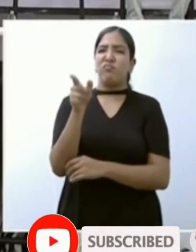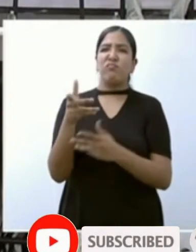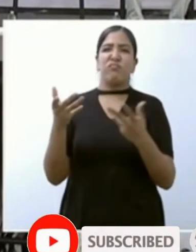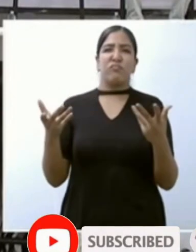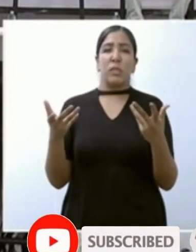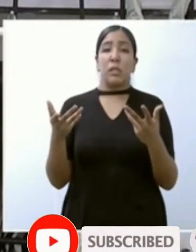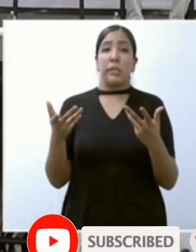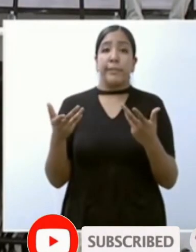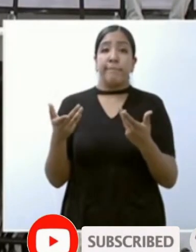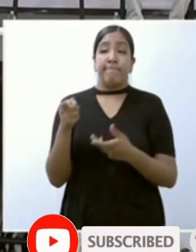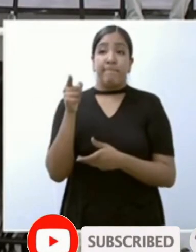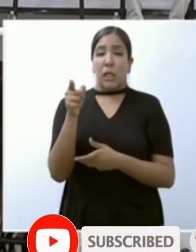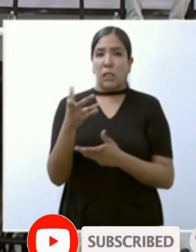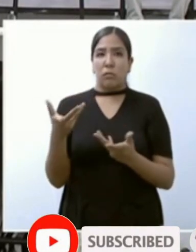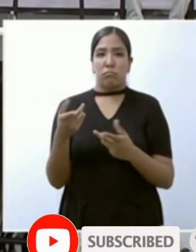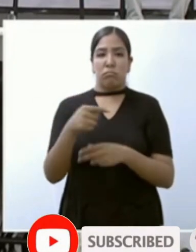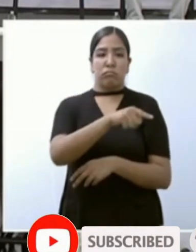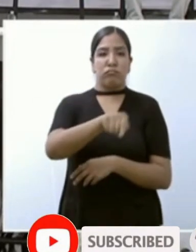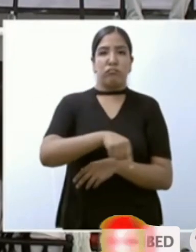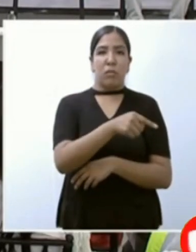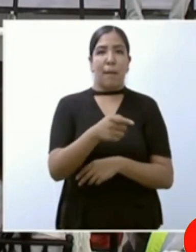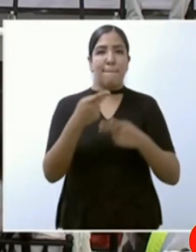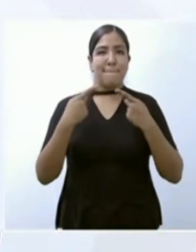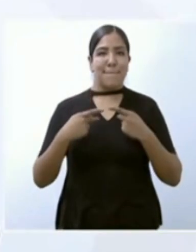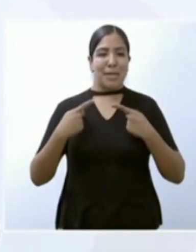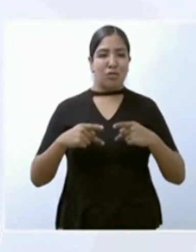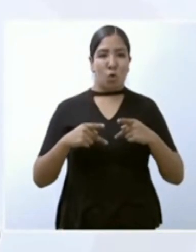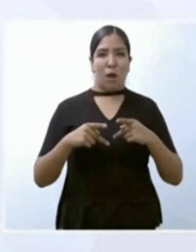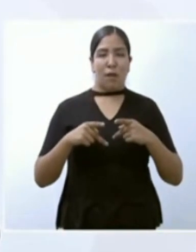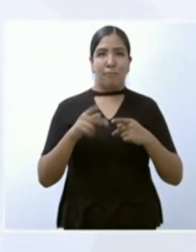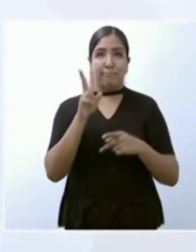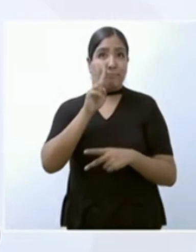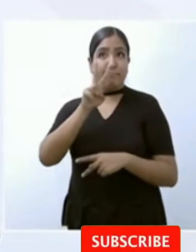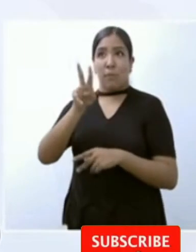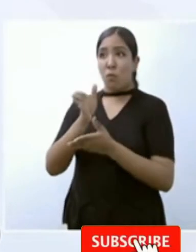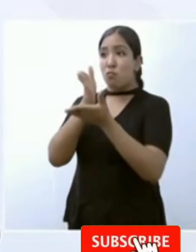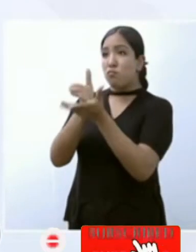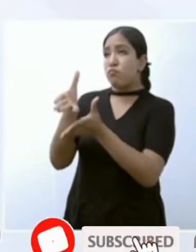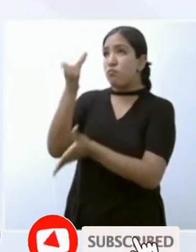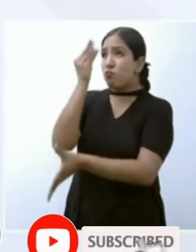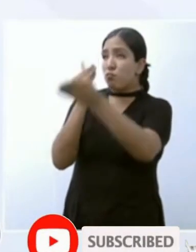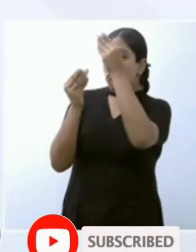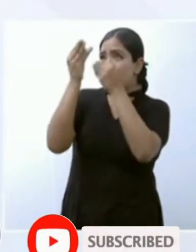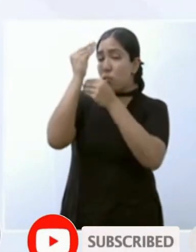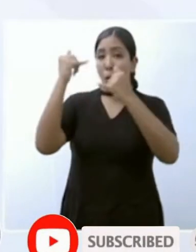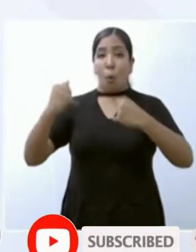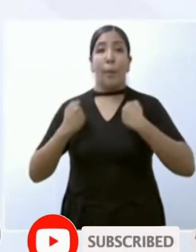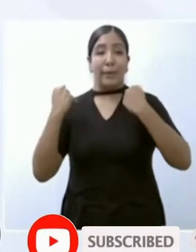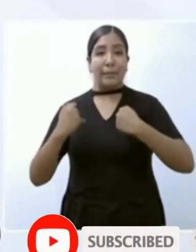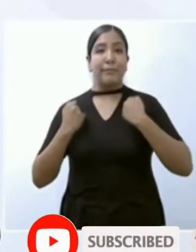formaron se capacitaron trabajaron como aprendices siguen trabajando jóvenes